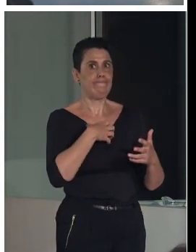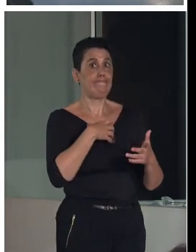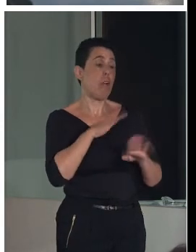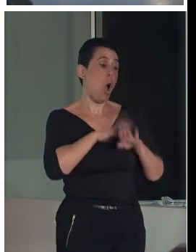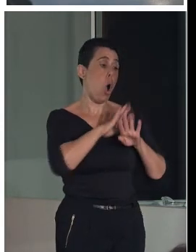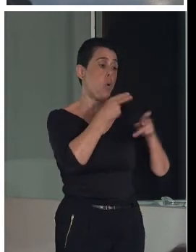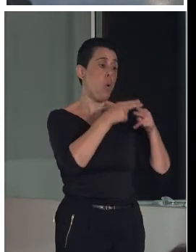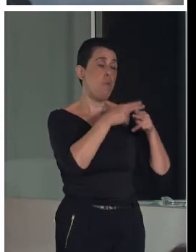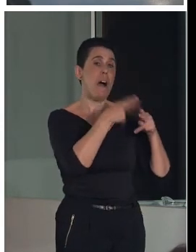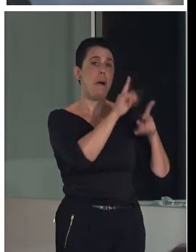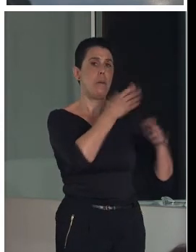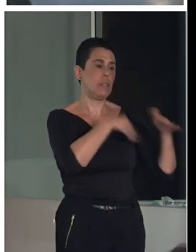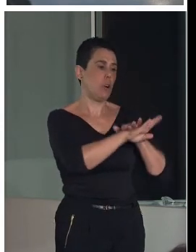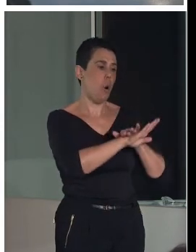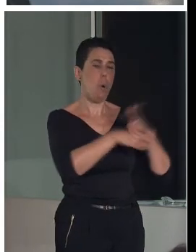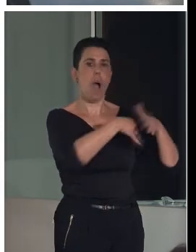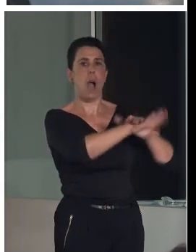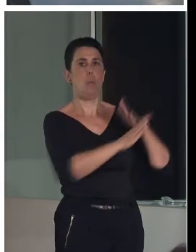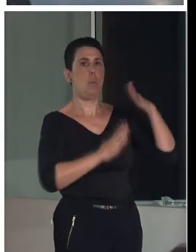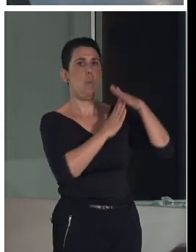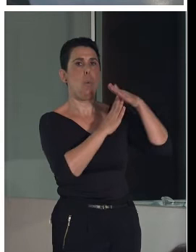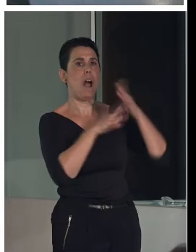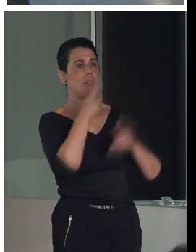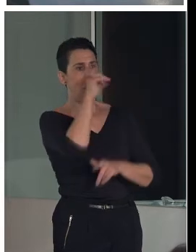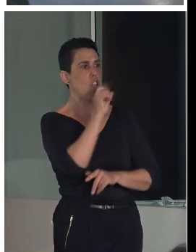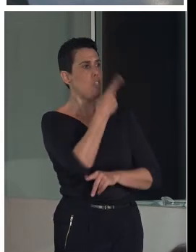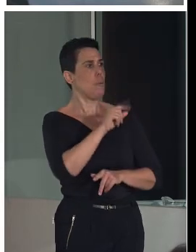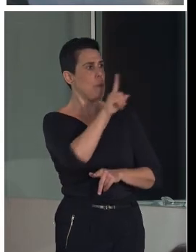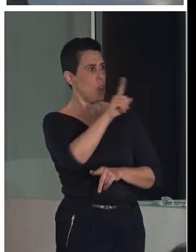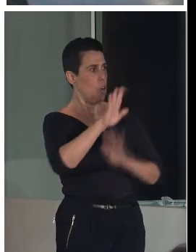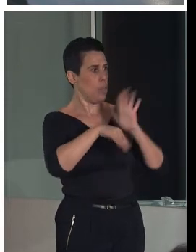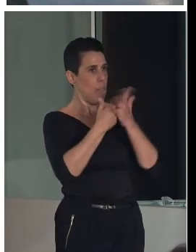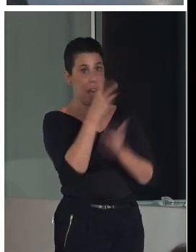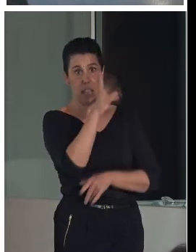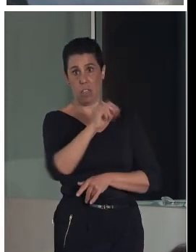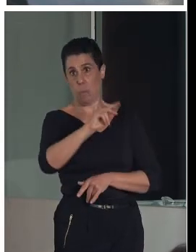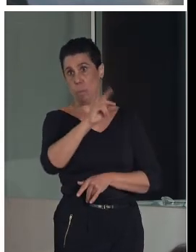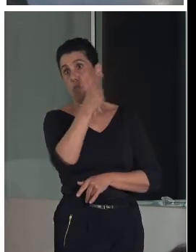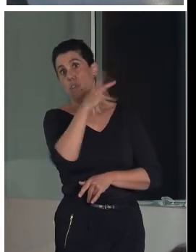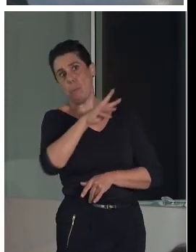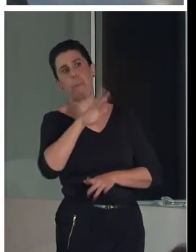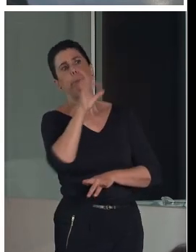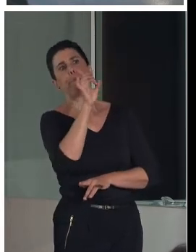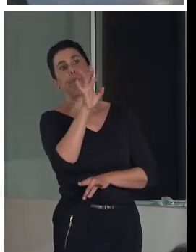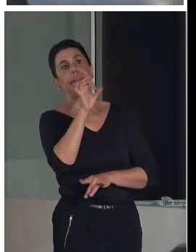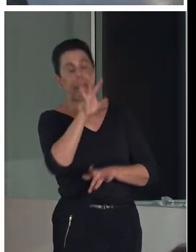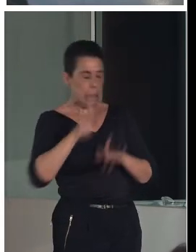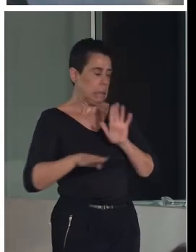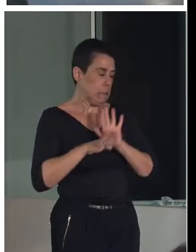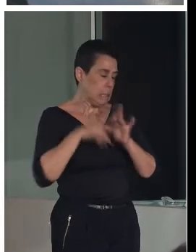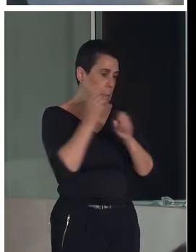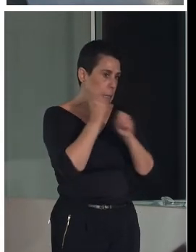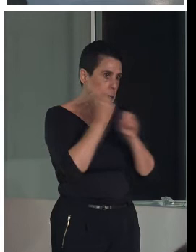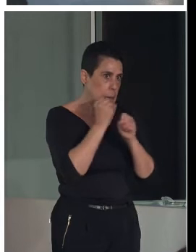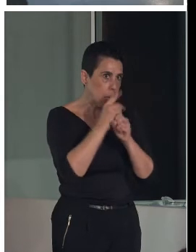queda en stand-by en el año 2011, del 2011 al 2015 seguimos trabajando, pero no conseguimos hacerlo. En el 2015